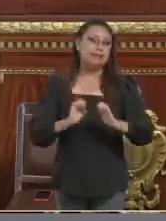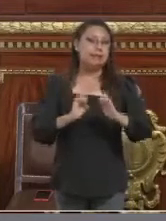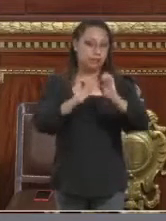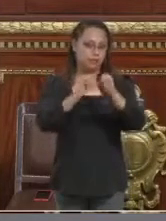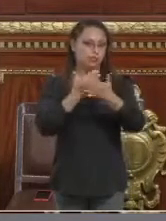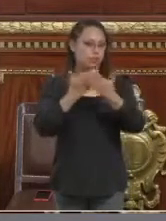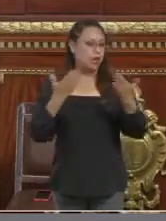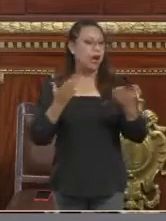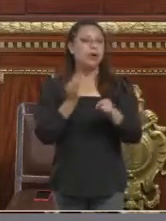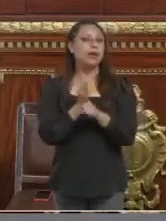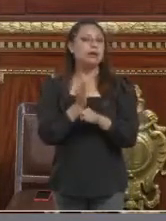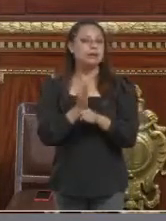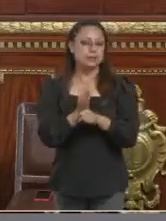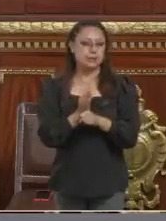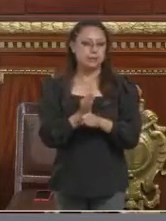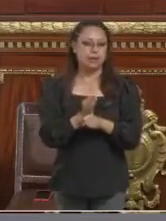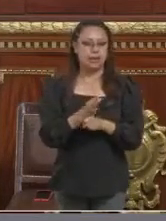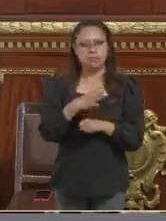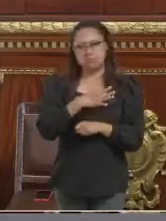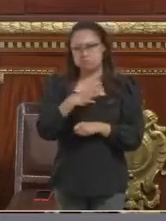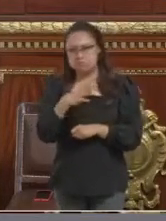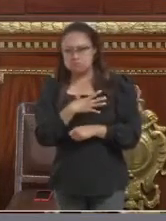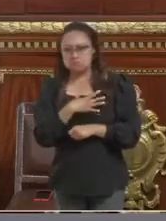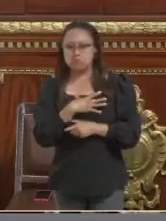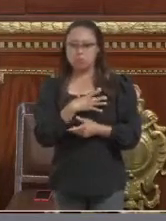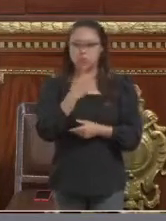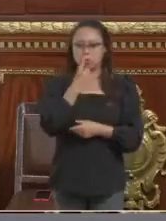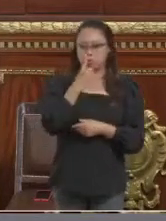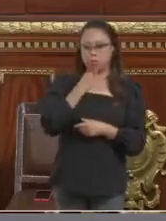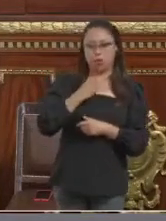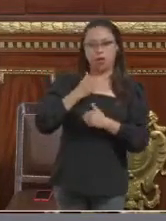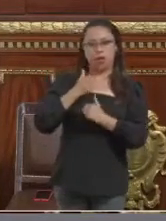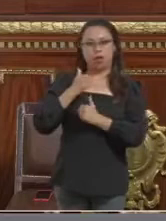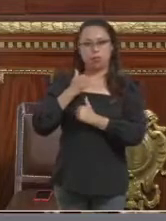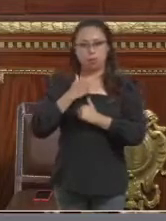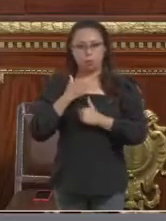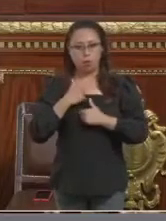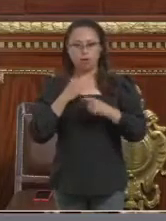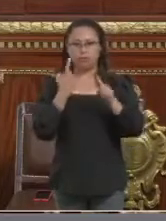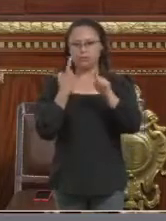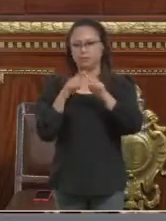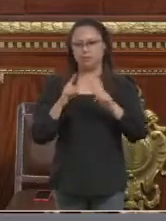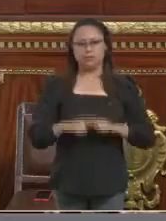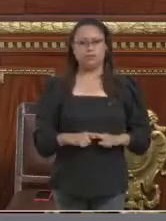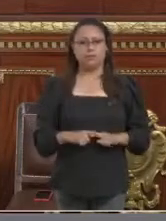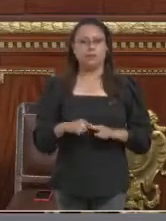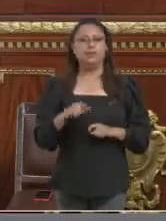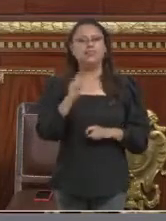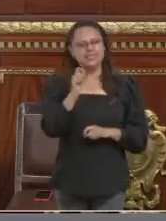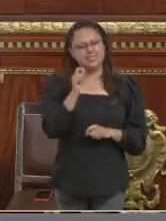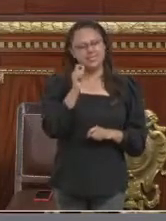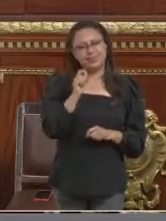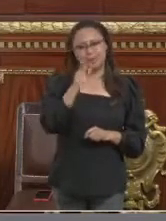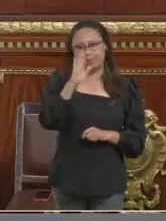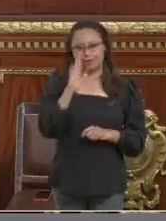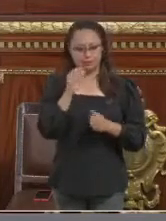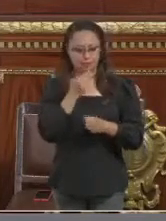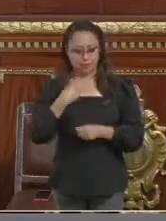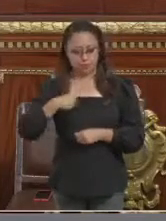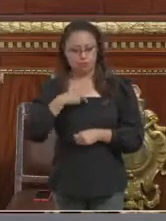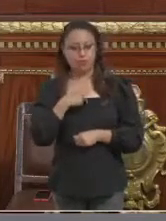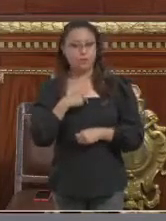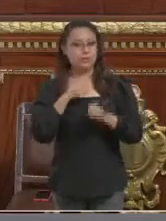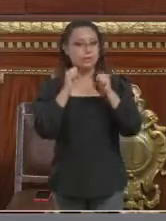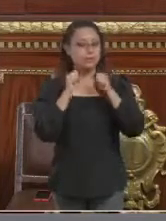tener guardias de seguridad, etcétera, etcétera. Es decir, hemos ido comprando nuestra seguridad. Lo que el neoliberalismo nos